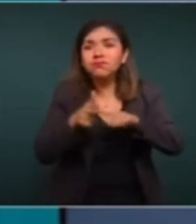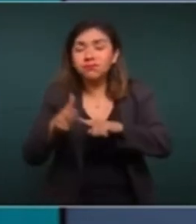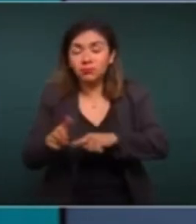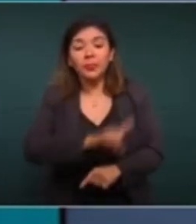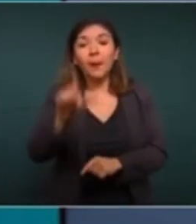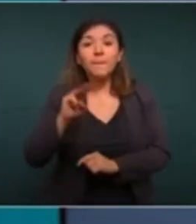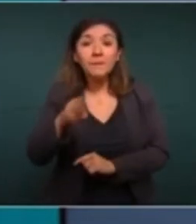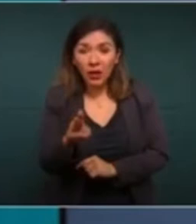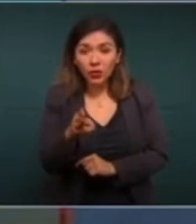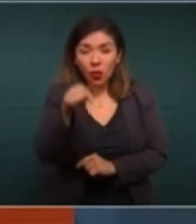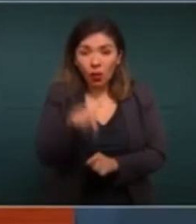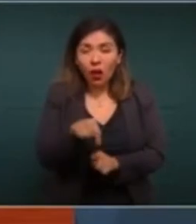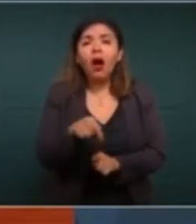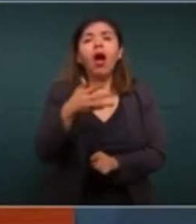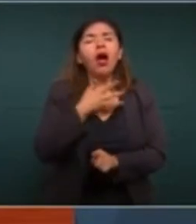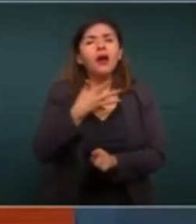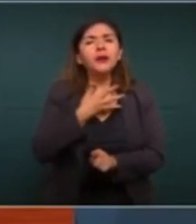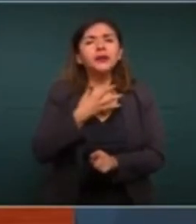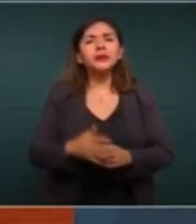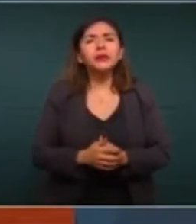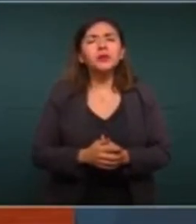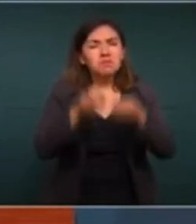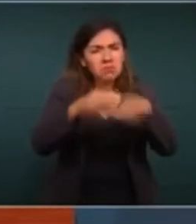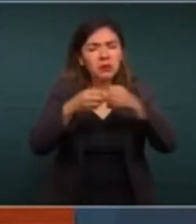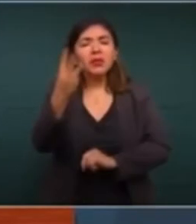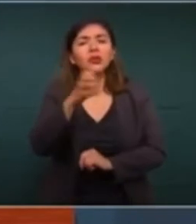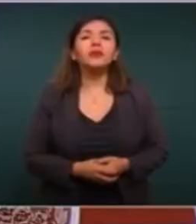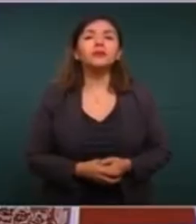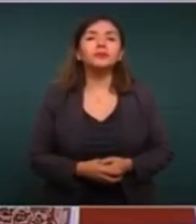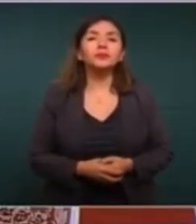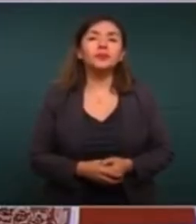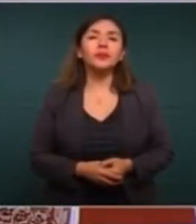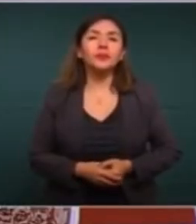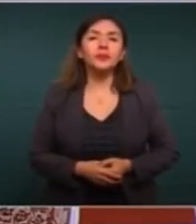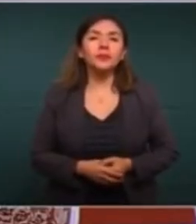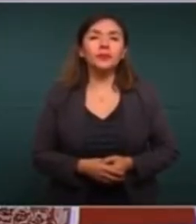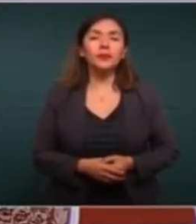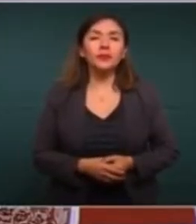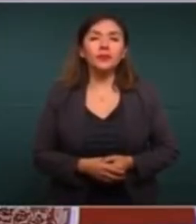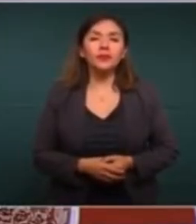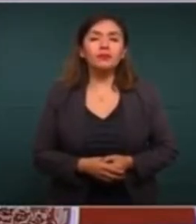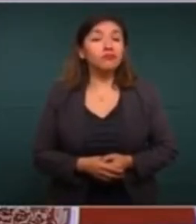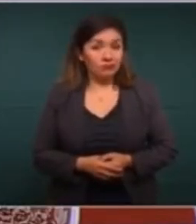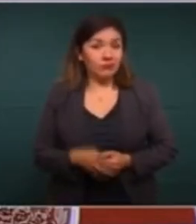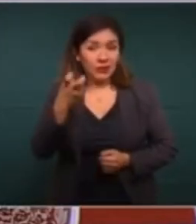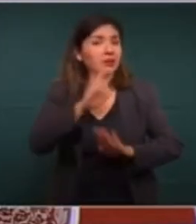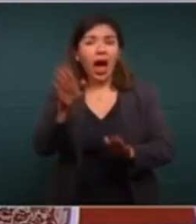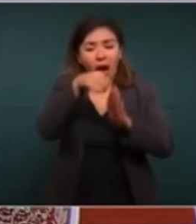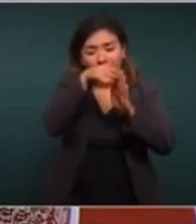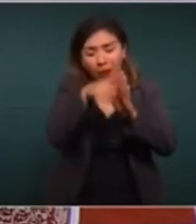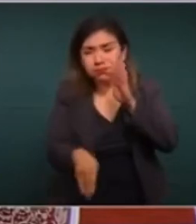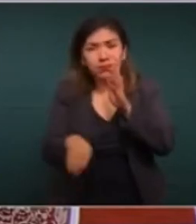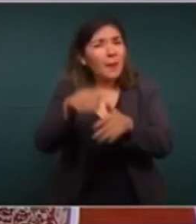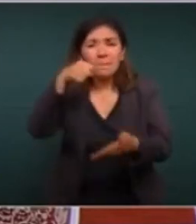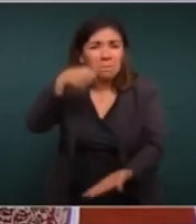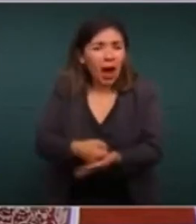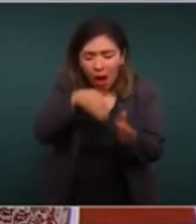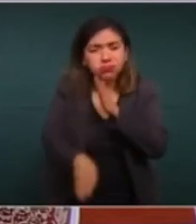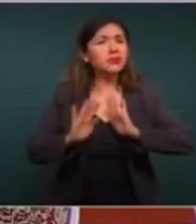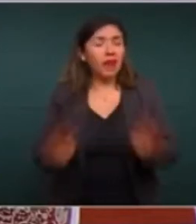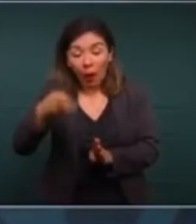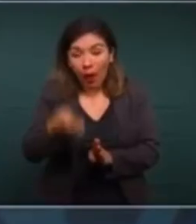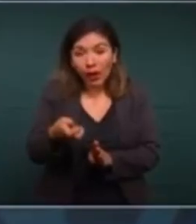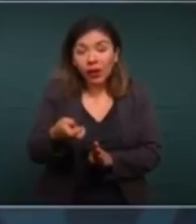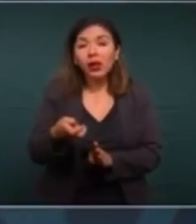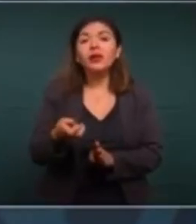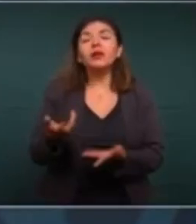Ya en mayo, fueron 340 mil. Ya tocamos fondo. Y en lo